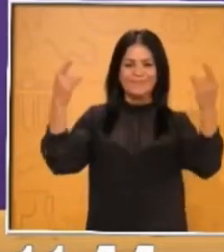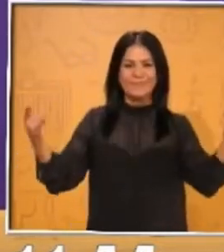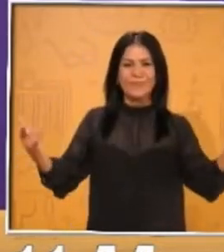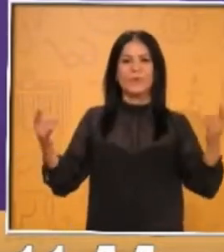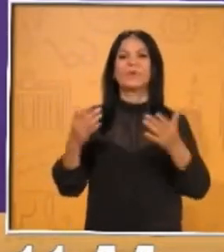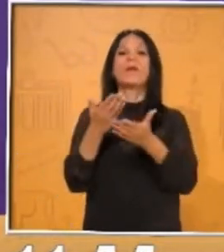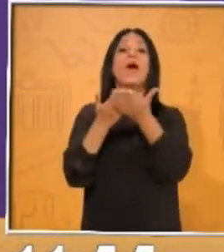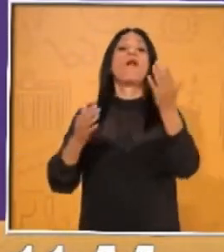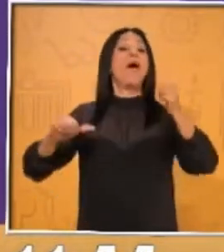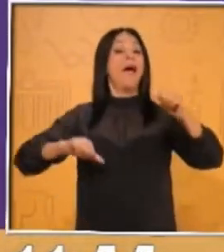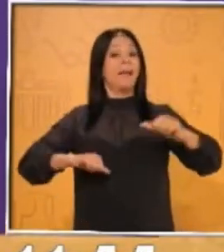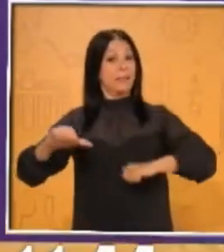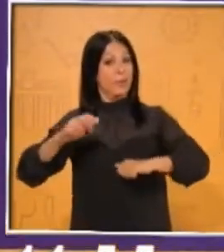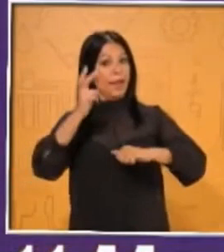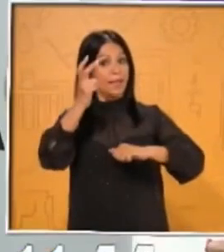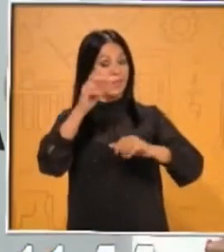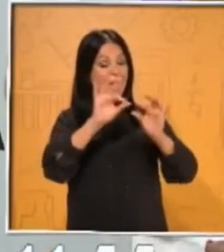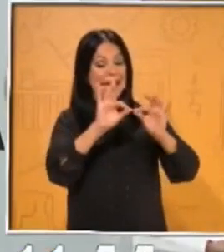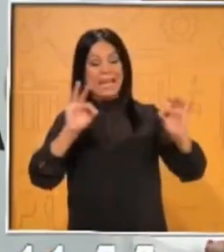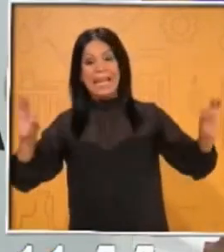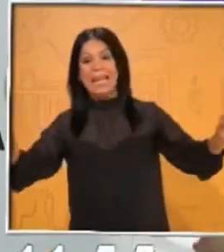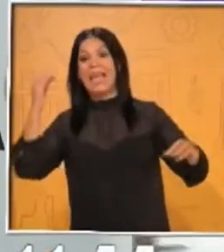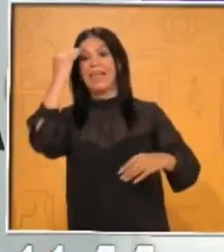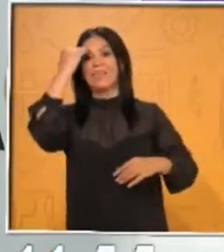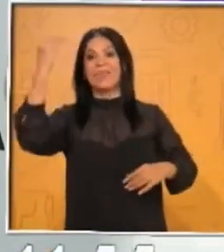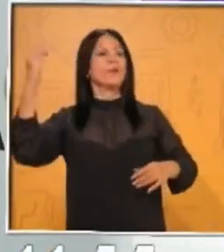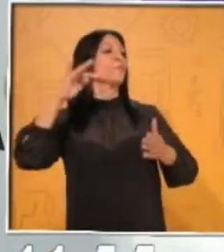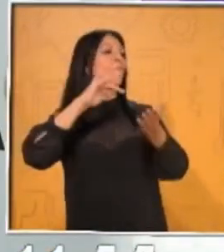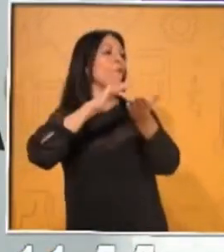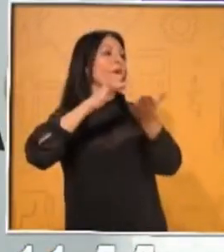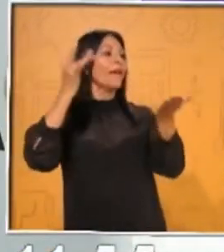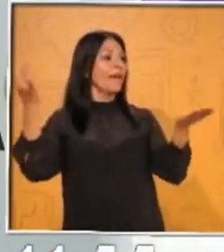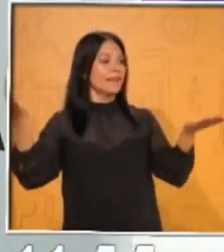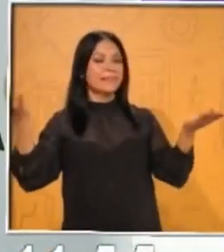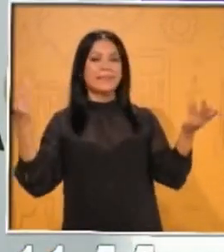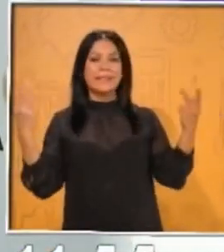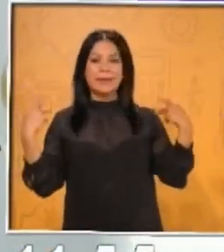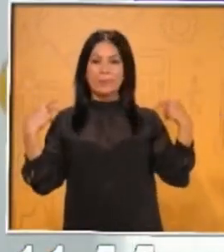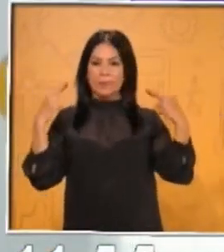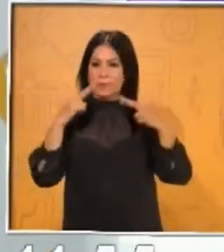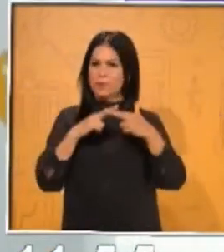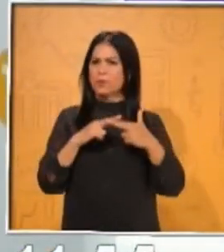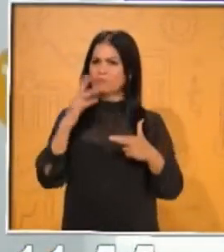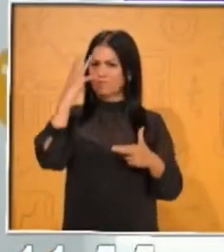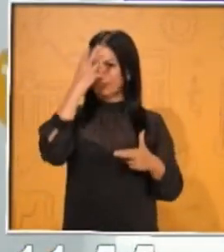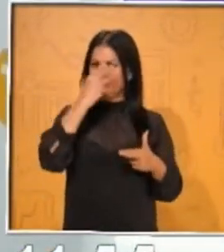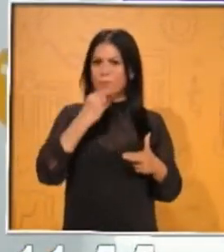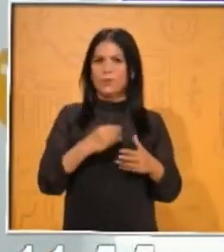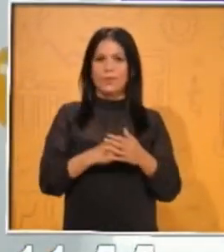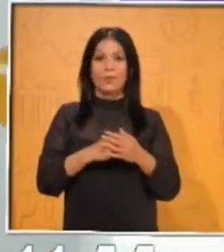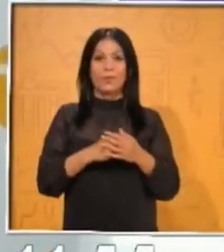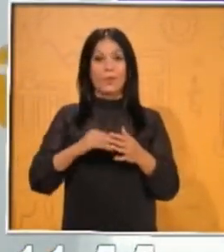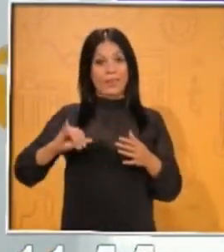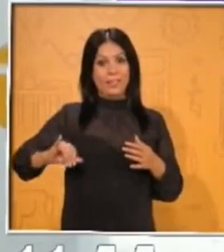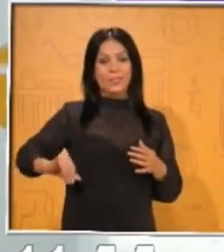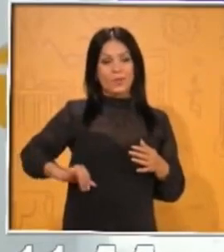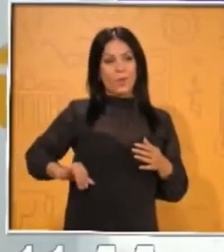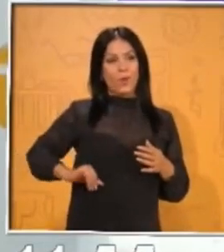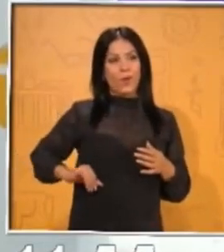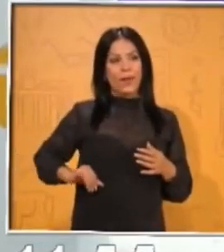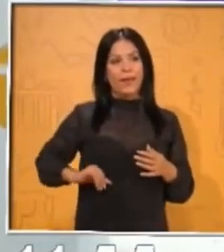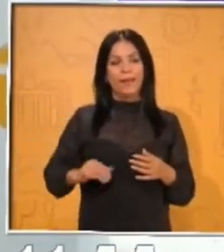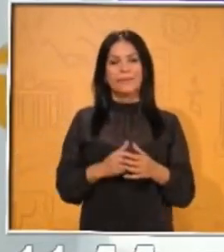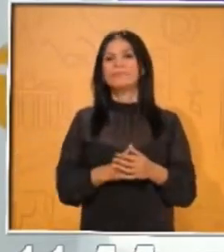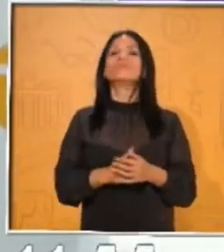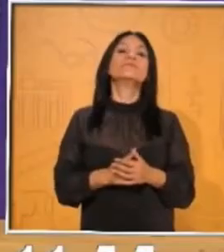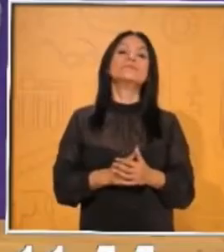voy contigo Elsa, muchas gracias por acompañarnos. Gracias, gracias maestro Jaime, un placer, muy interesante y sobre todo entretenido y divertido.